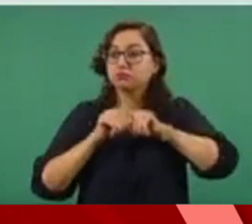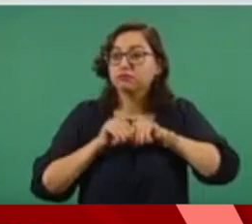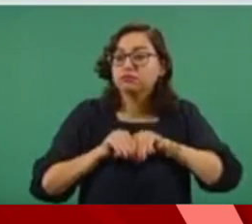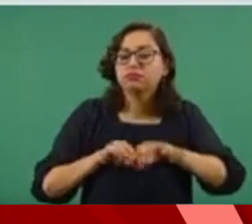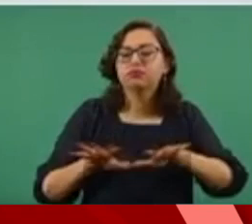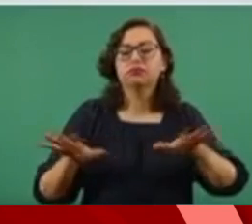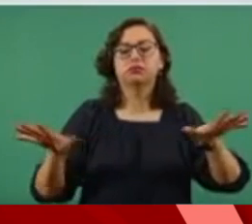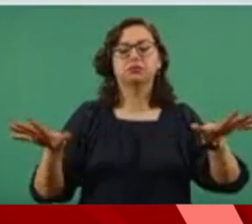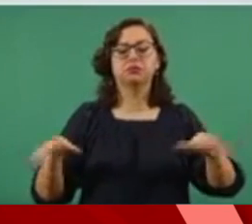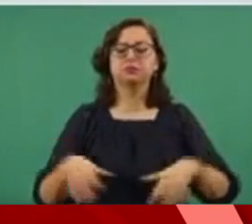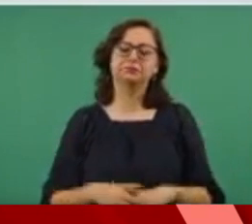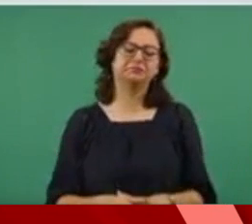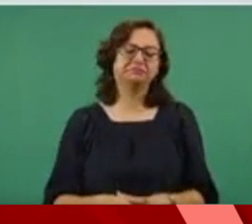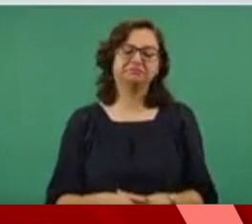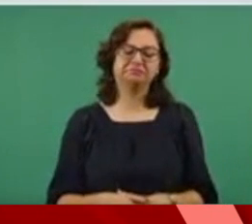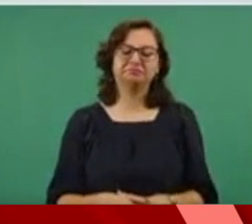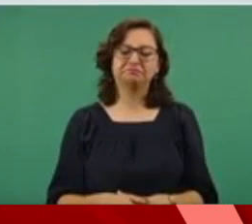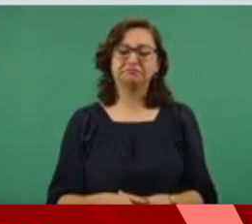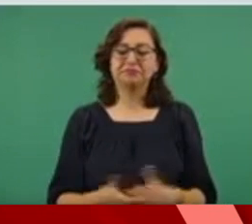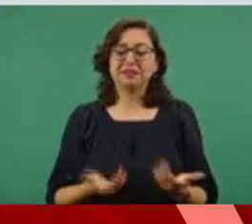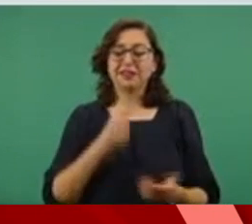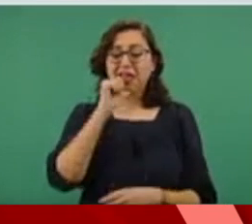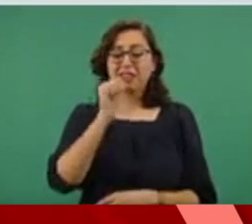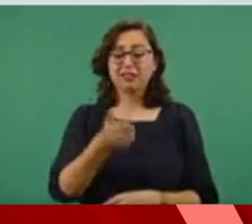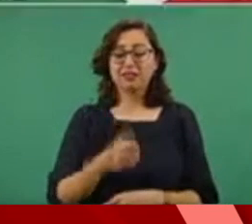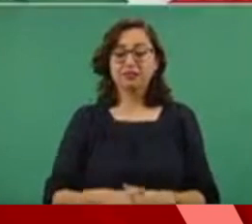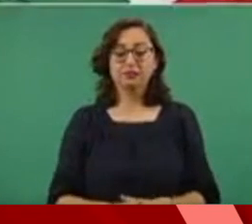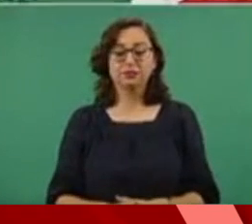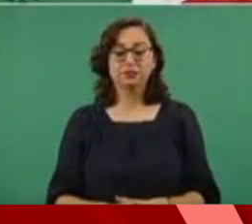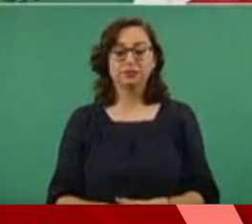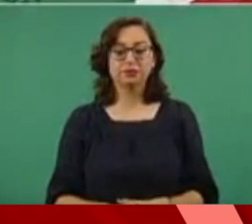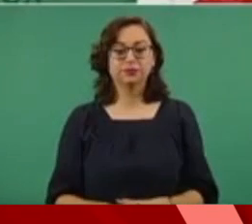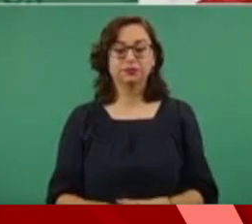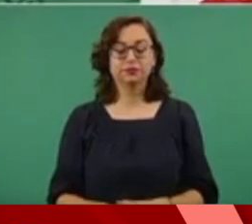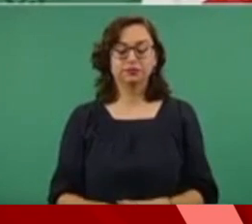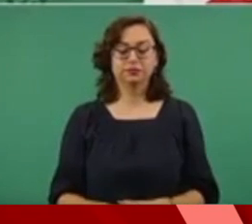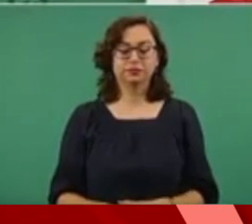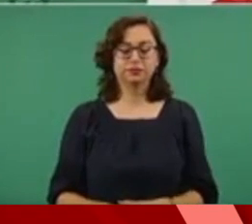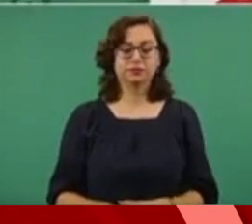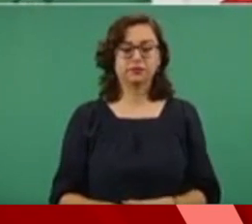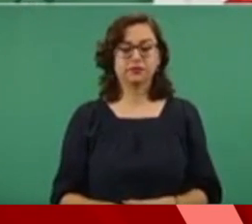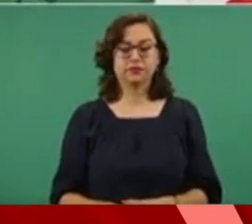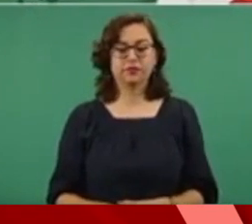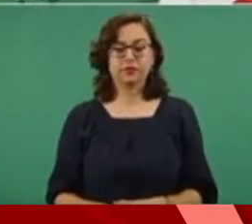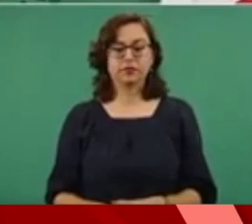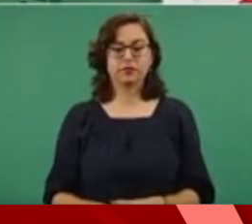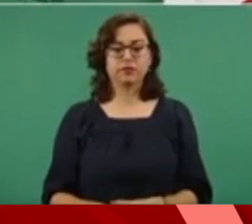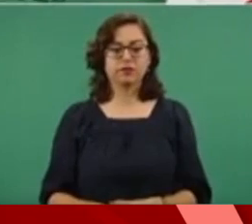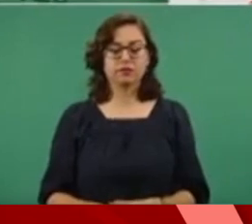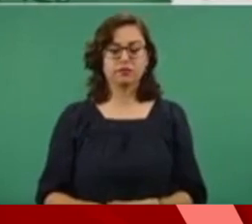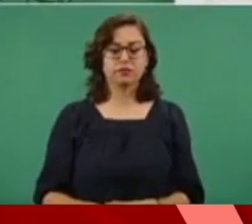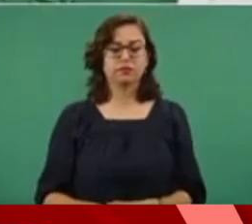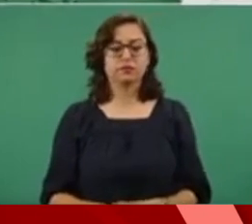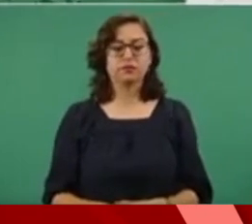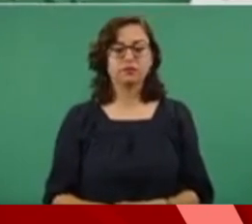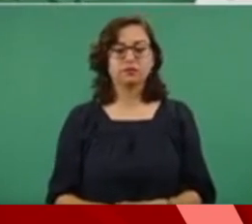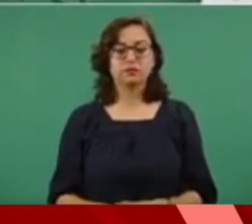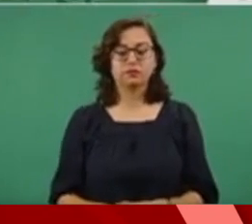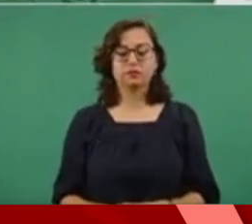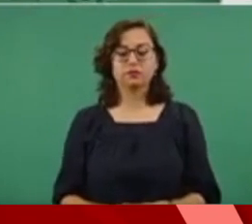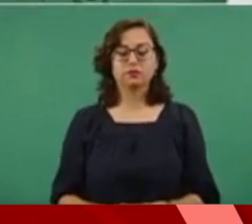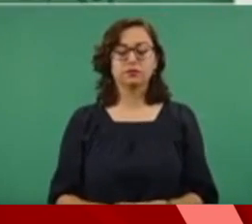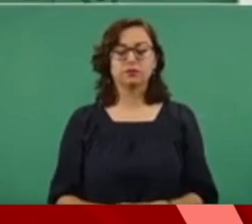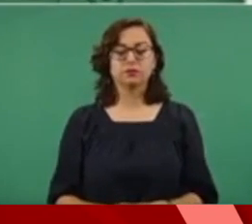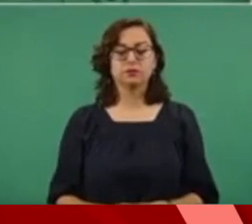no pasan de ser